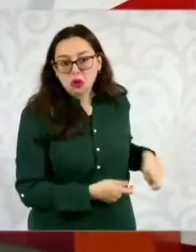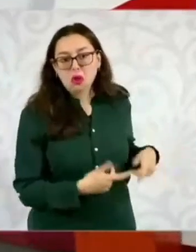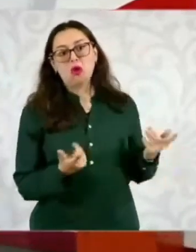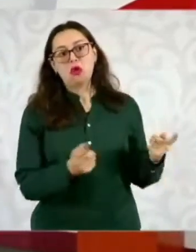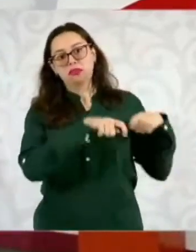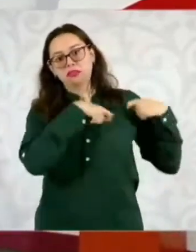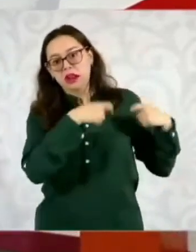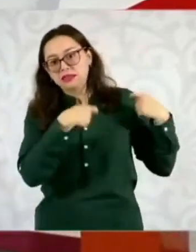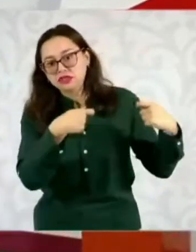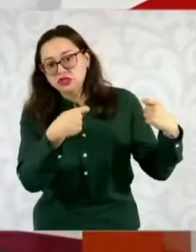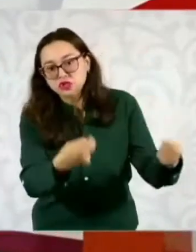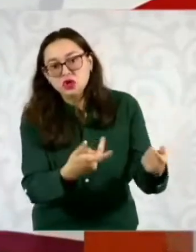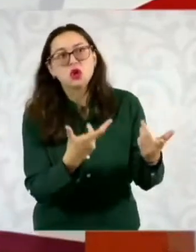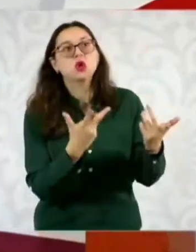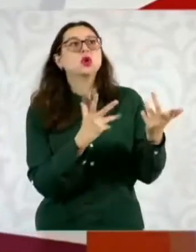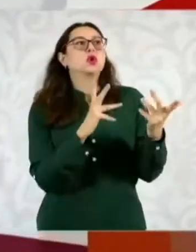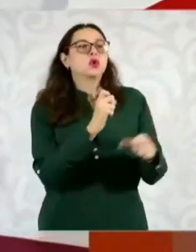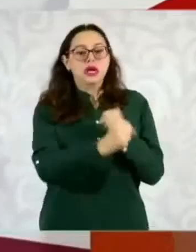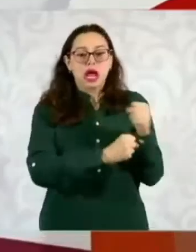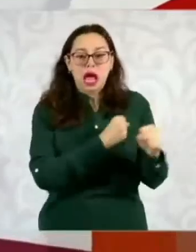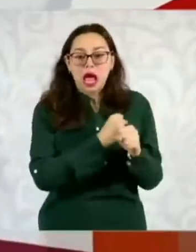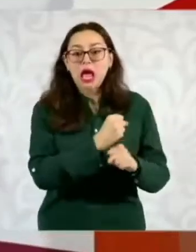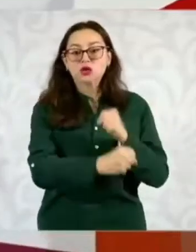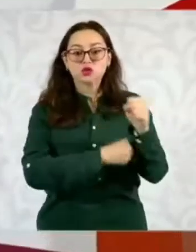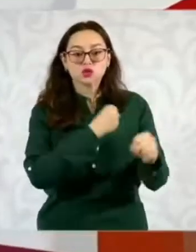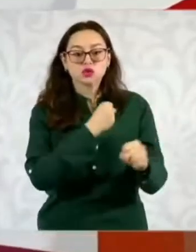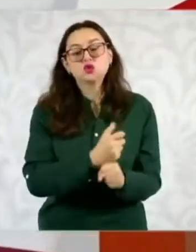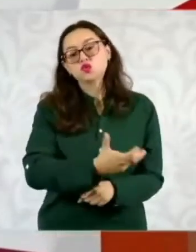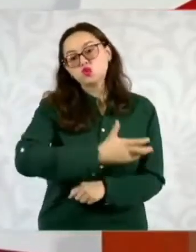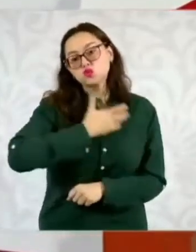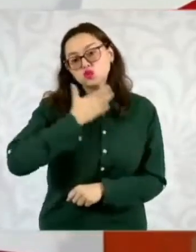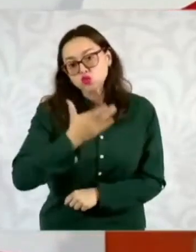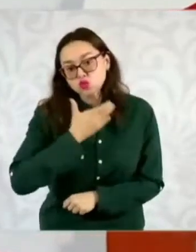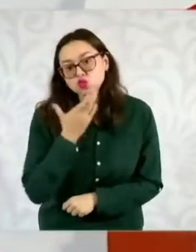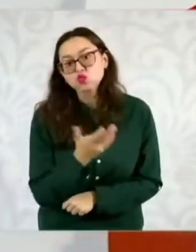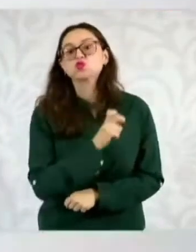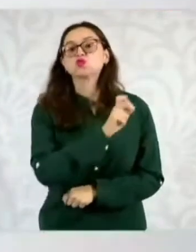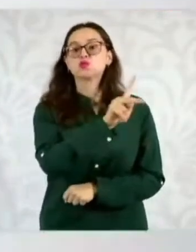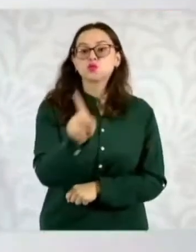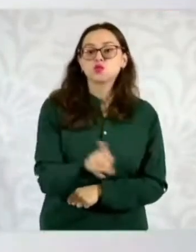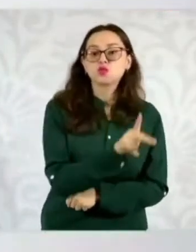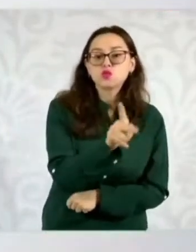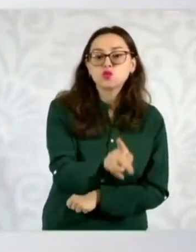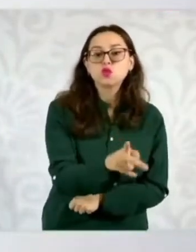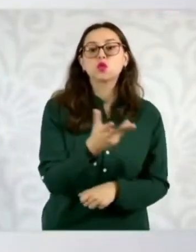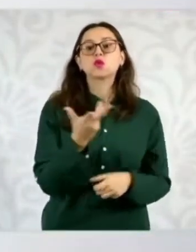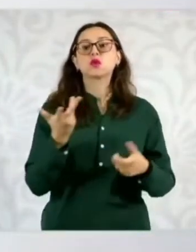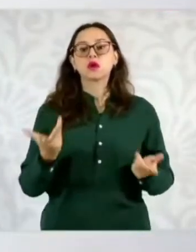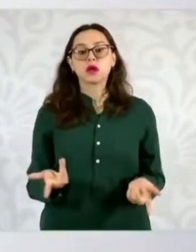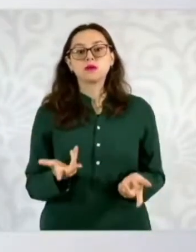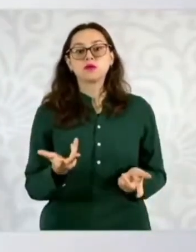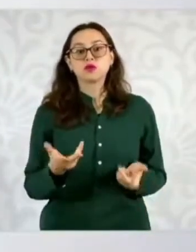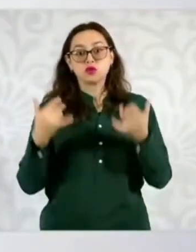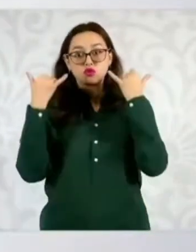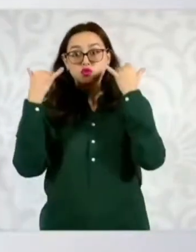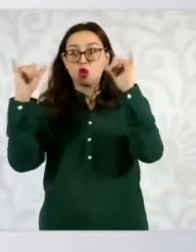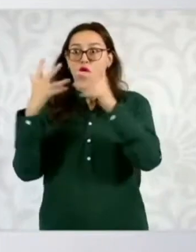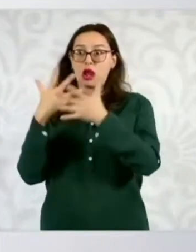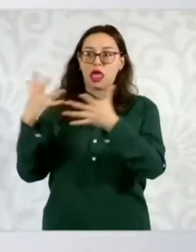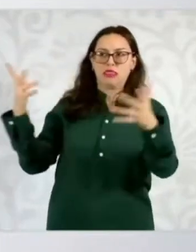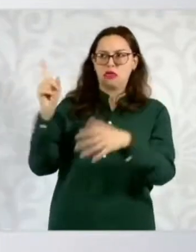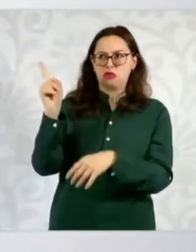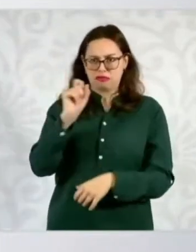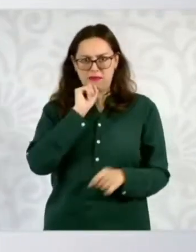muchos años y particularmente incluso en los pueblos, no solamente las grandes sociedades taurinas, sino en los